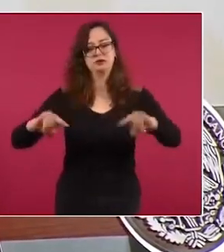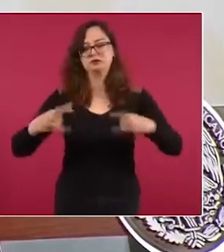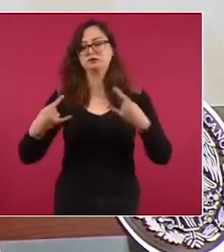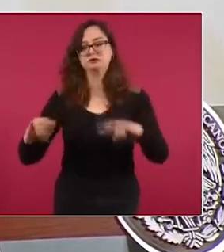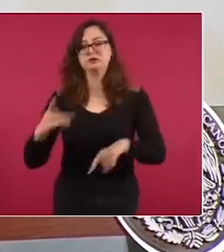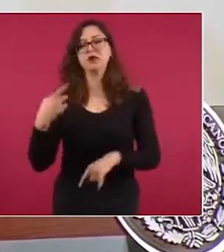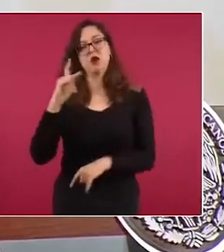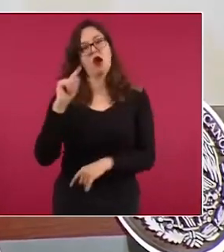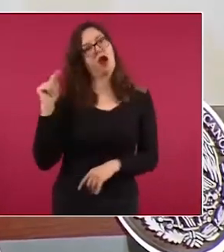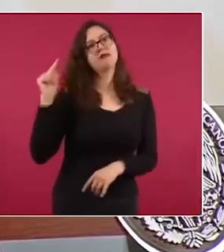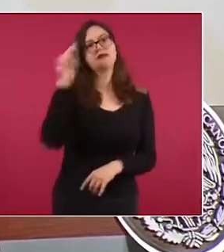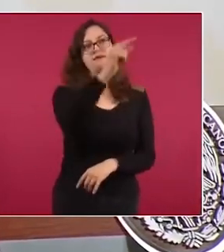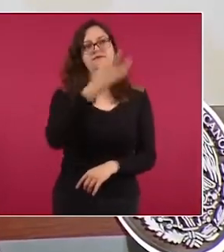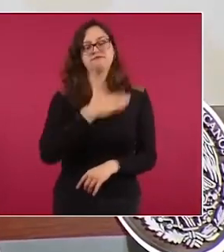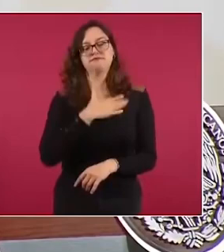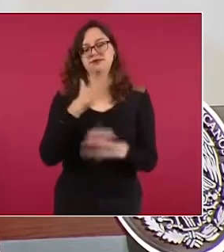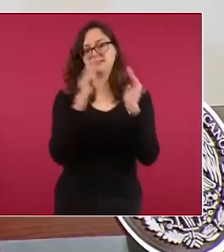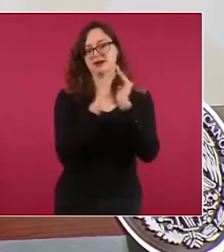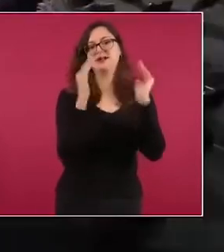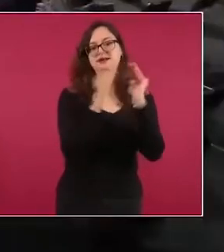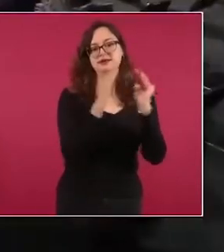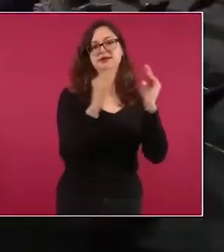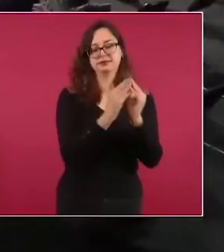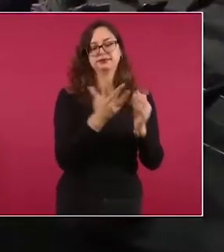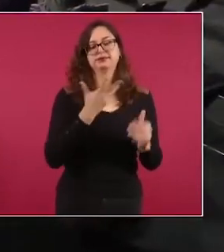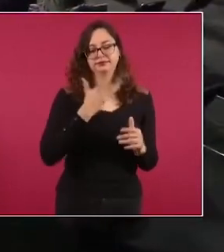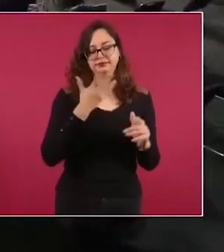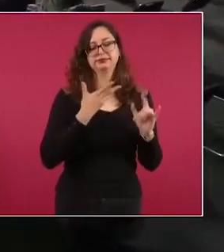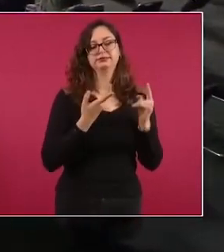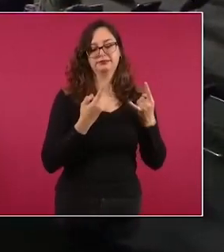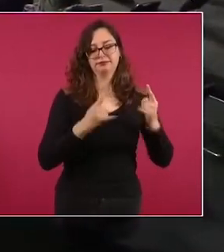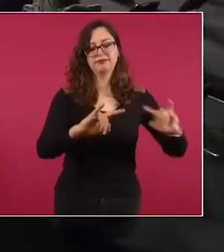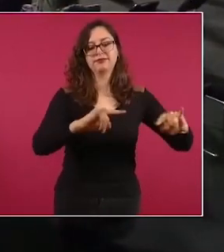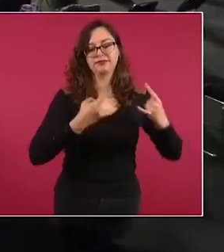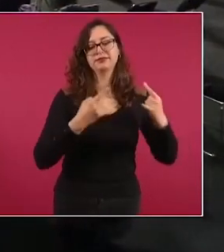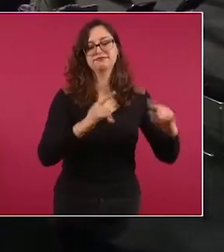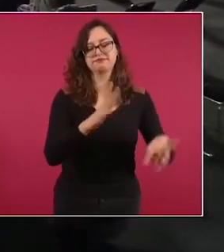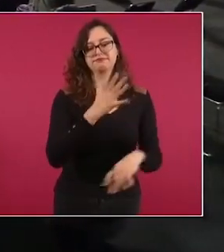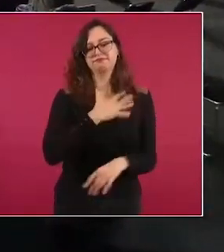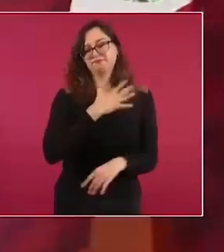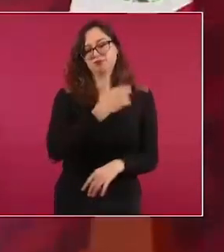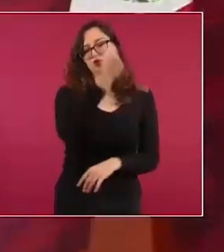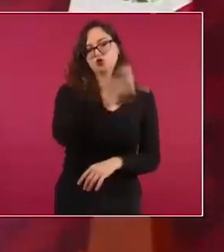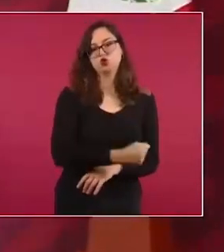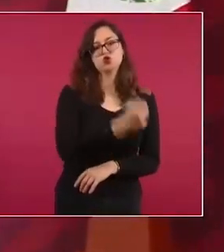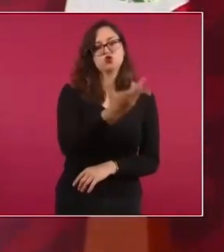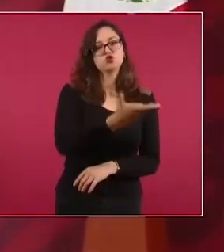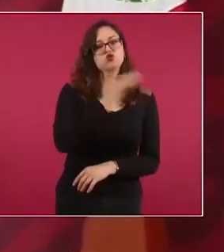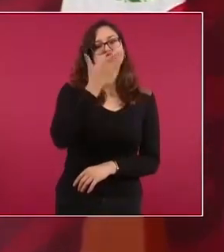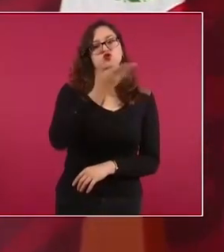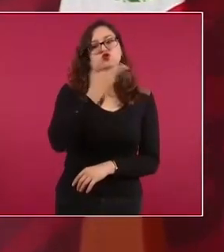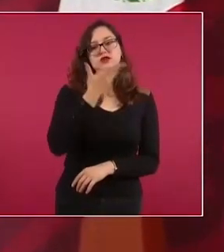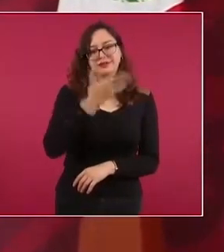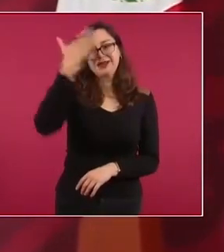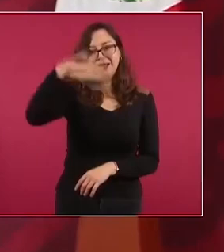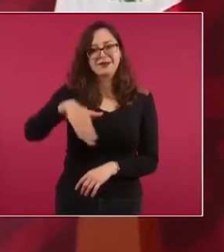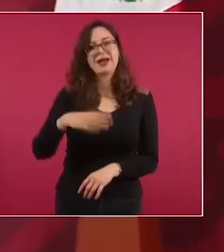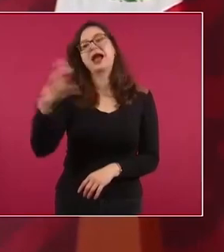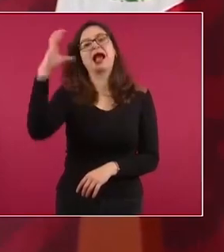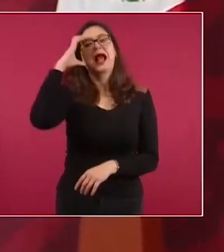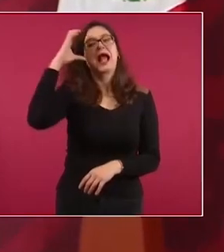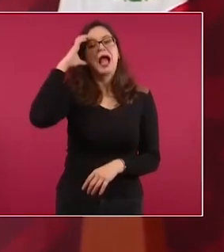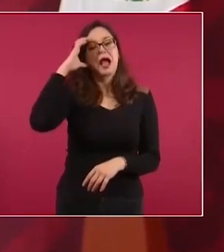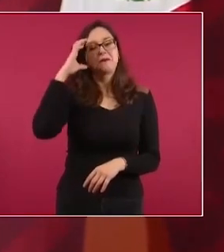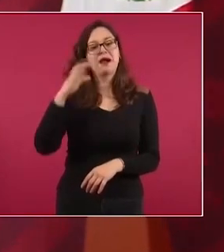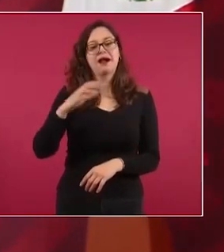jamaquero y como se acostumbra en el sureste está la cama y